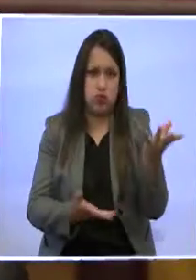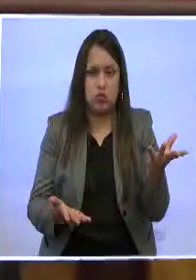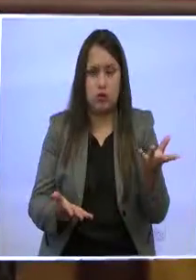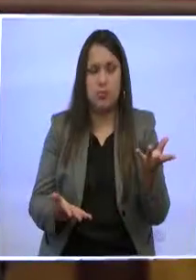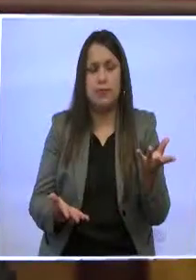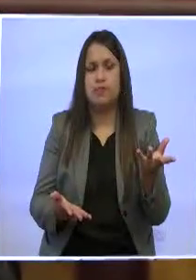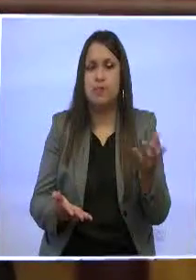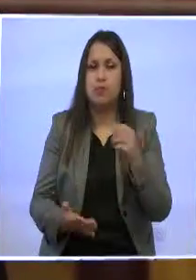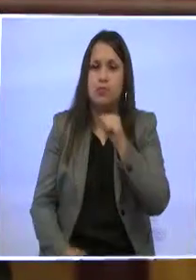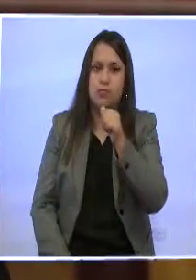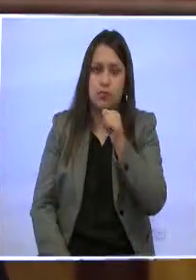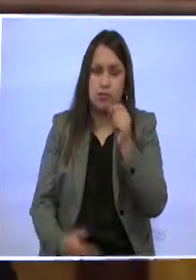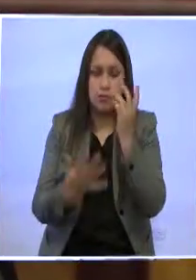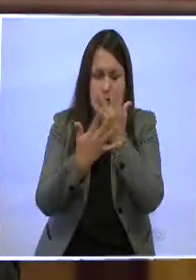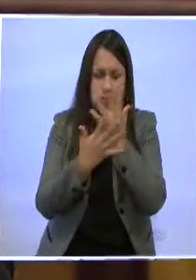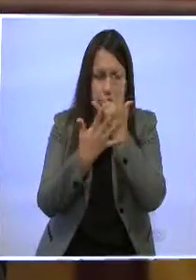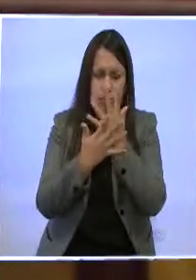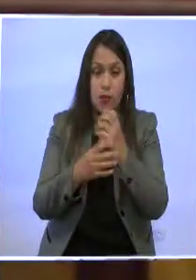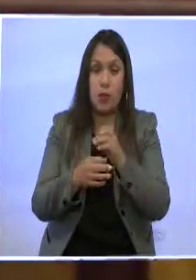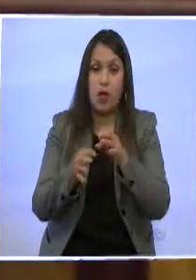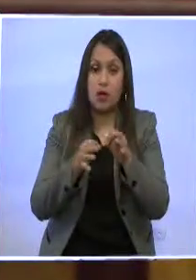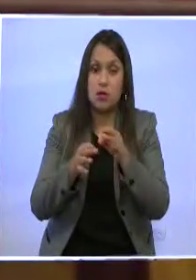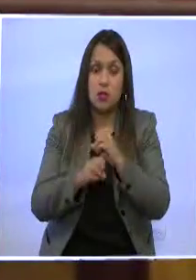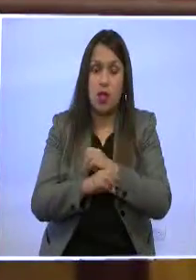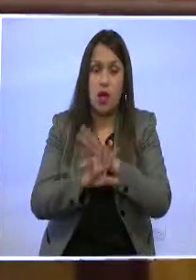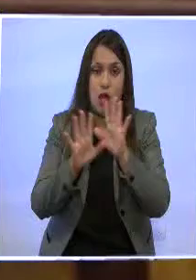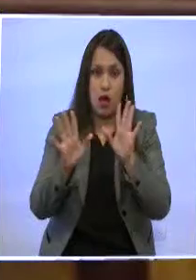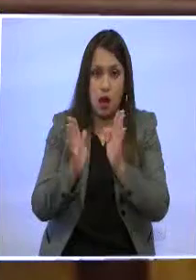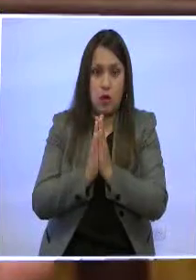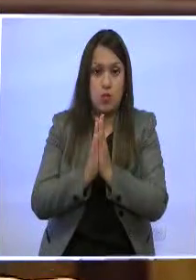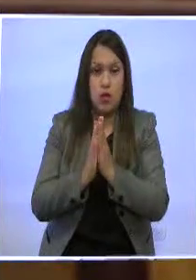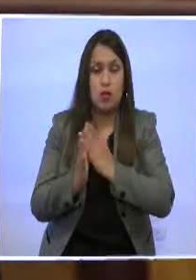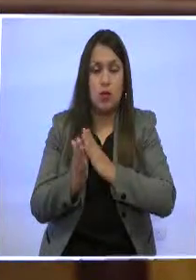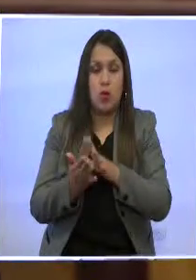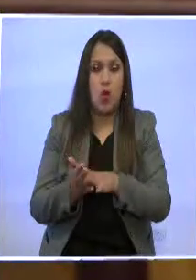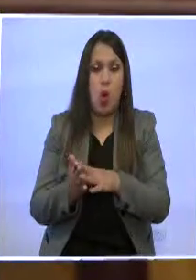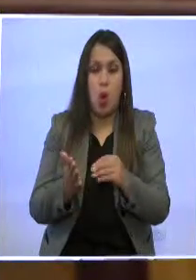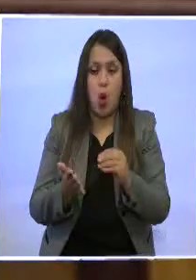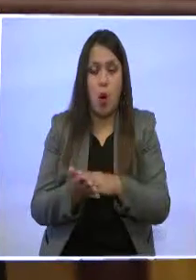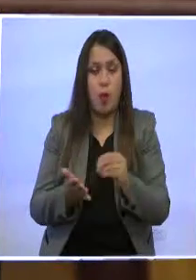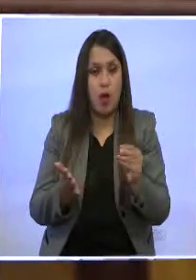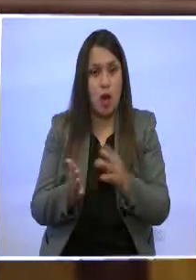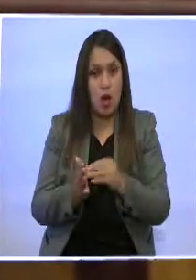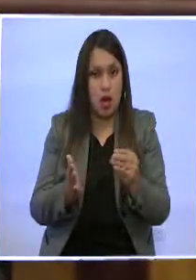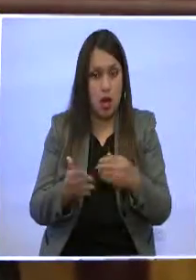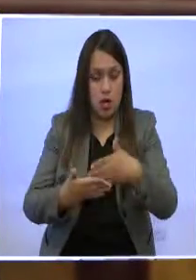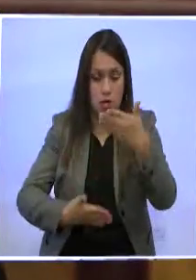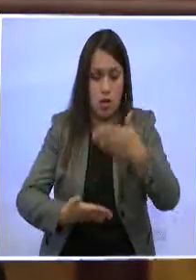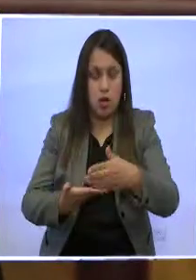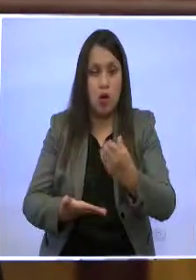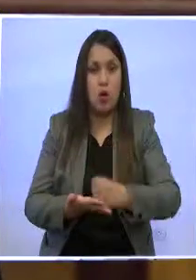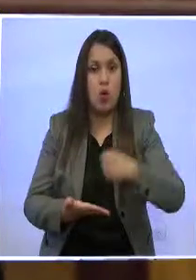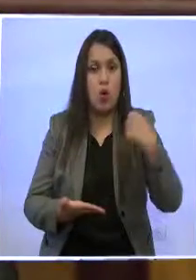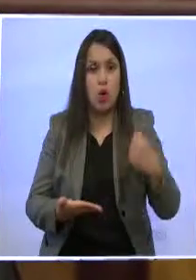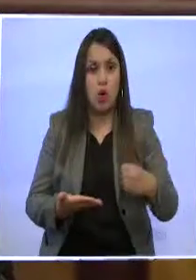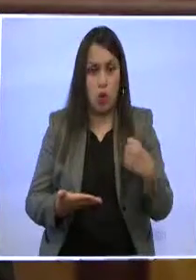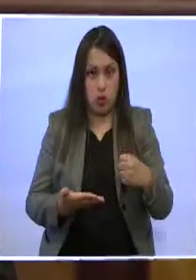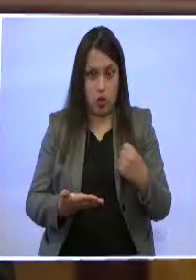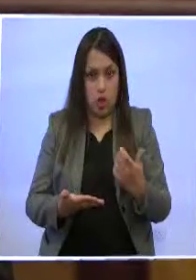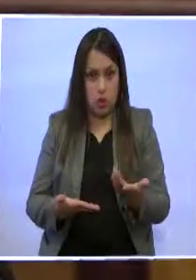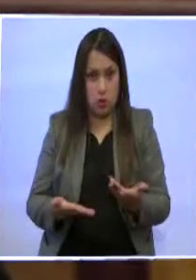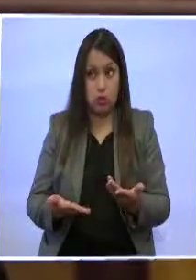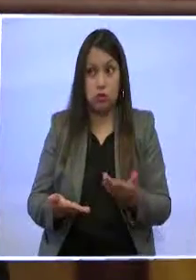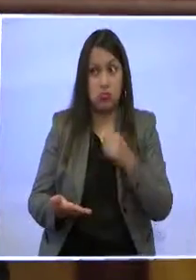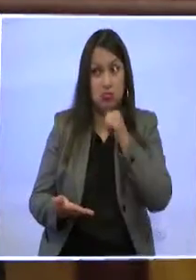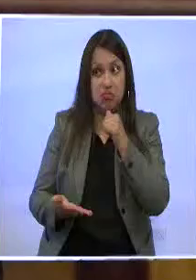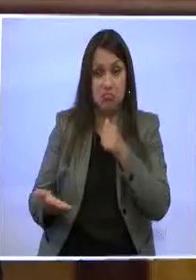En este caso, nosotros pedimos que se nos entregue, por ejemplo, una copia notarizada del contrato con los contratistas, todavía no